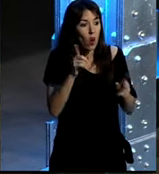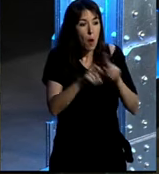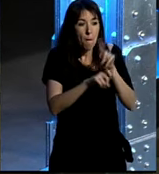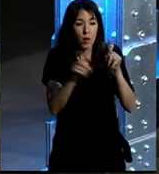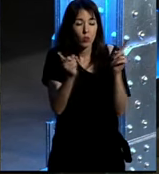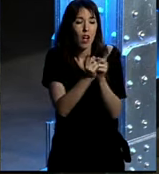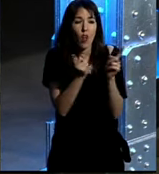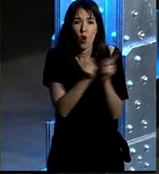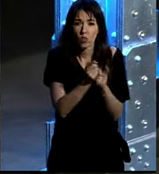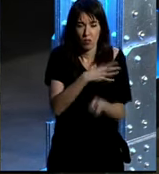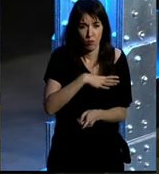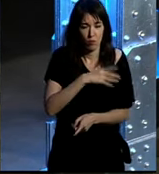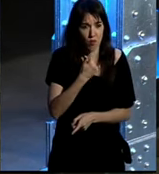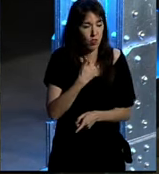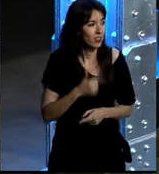pregunta muy breve por favor